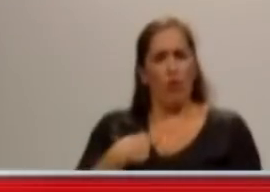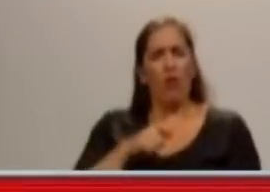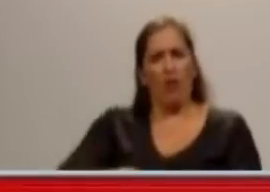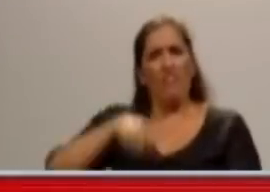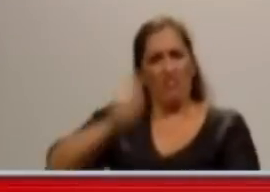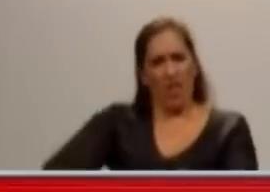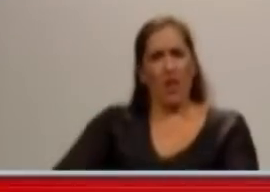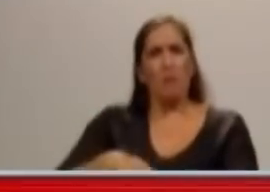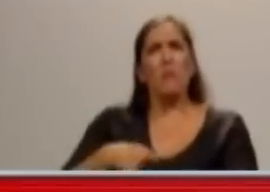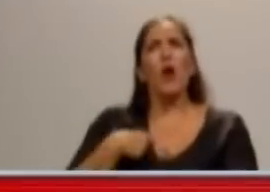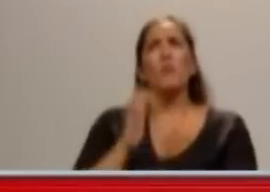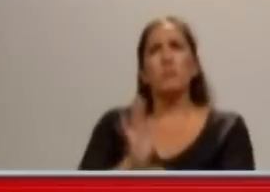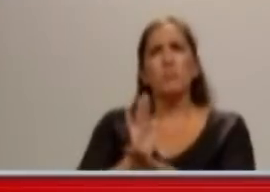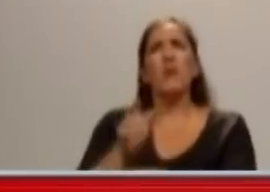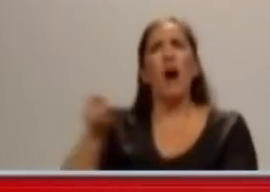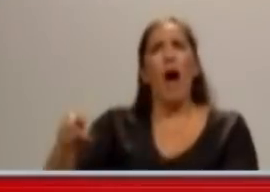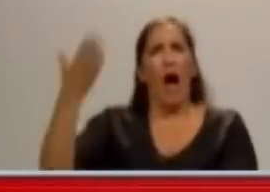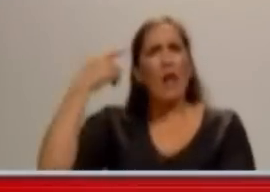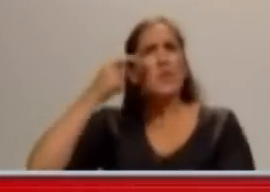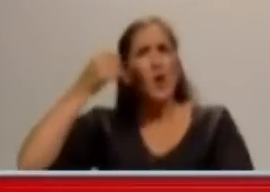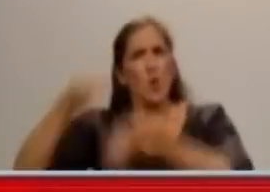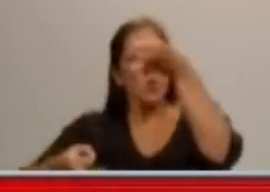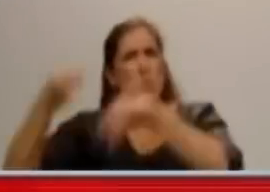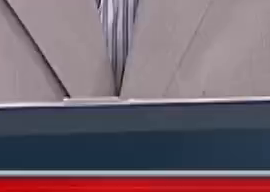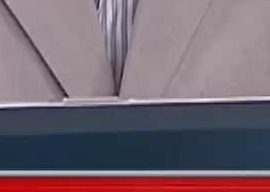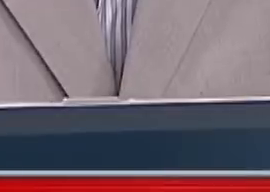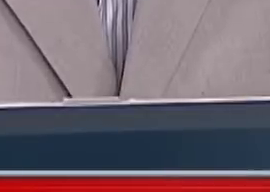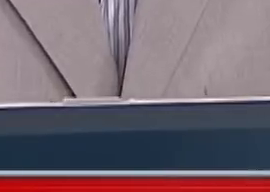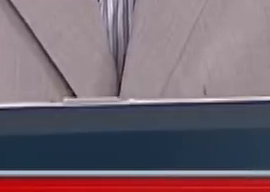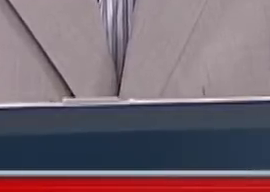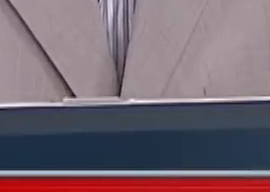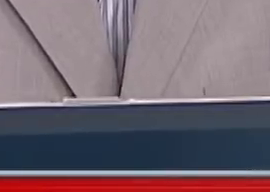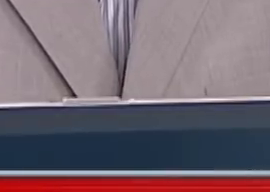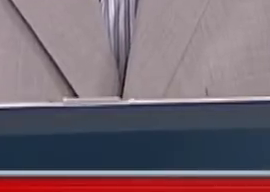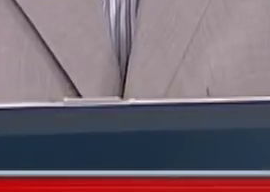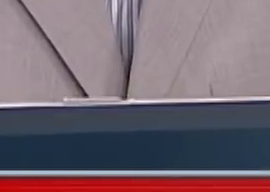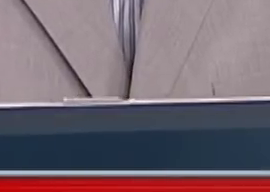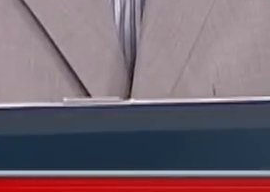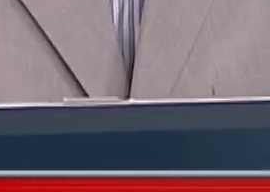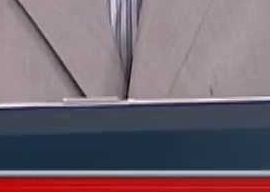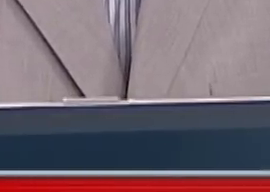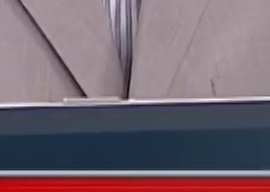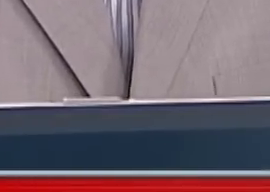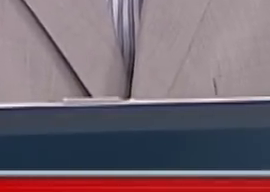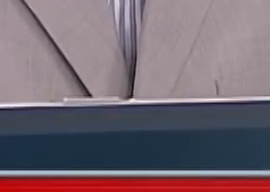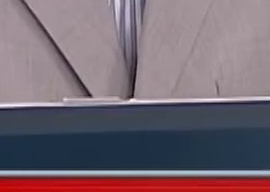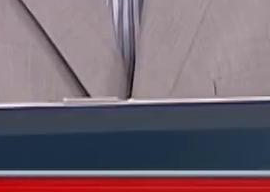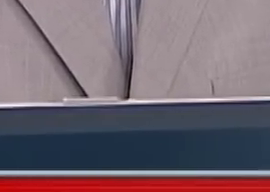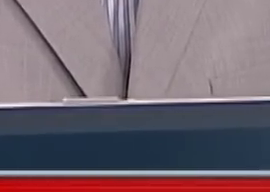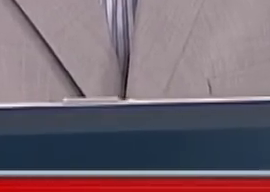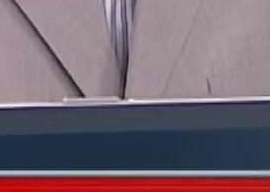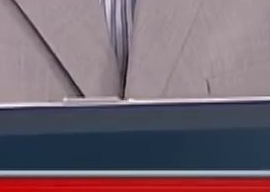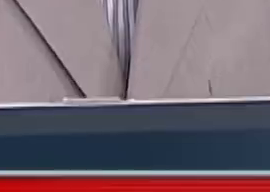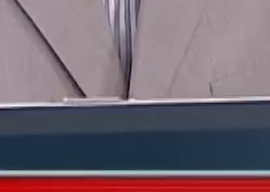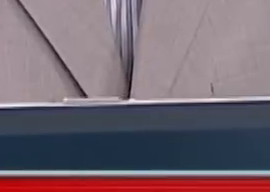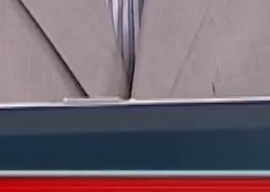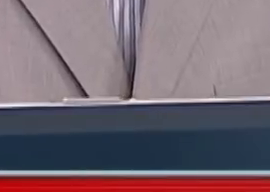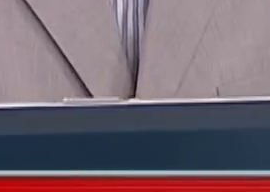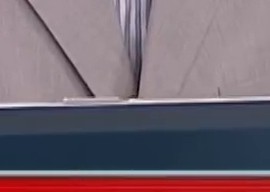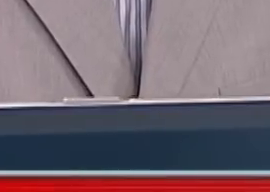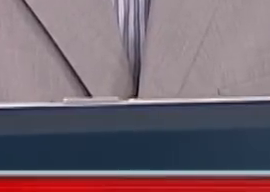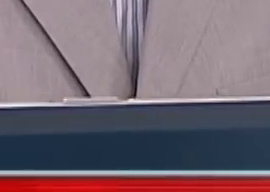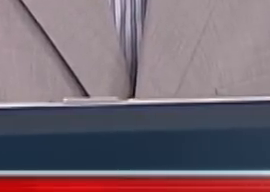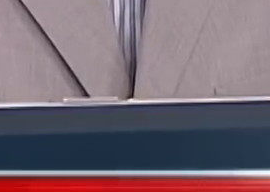Kirchner, ponemos de un lado todo lo que es la reforma al sistema de inteligencia, que va a ir al Congreso, y del otro lado, todo lo que dijo, donde